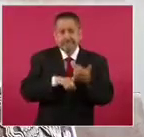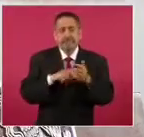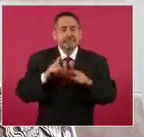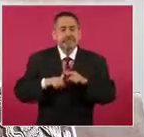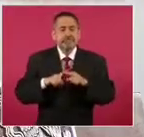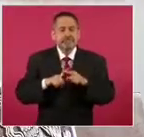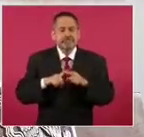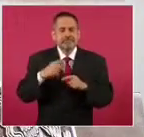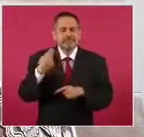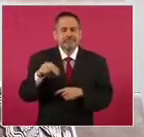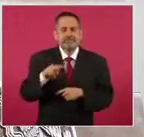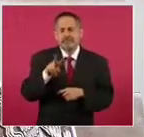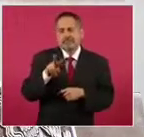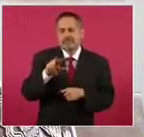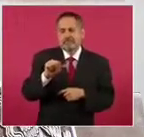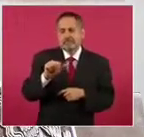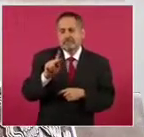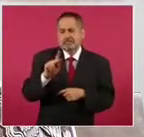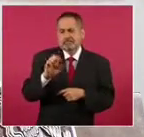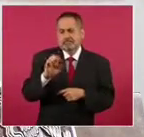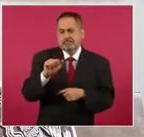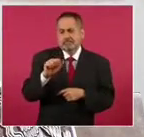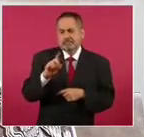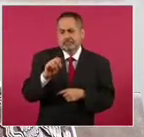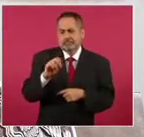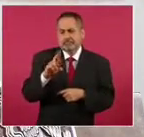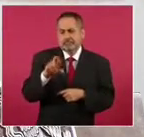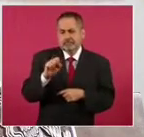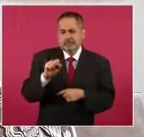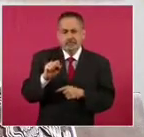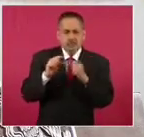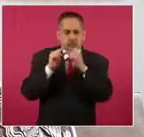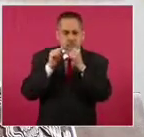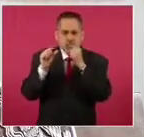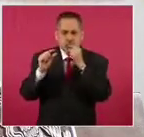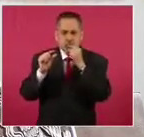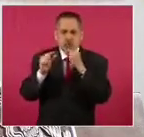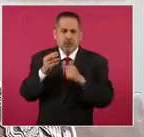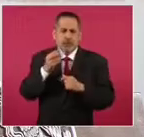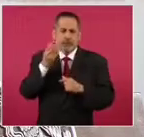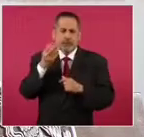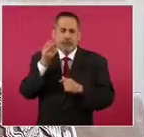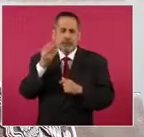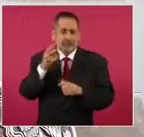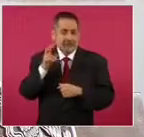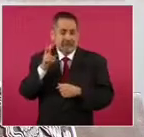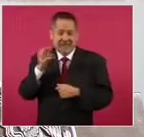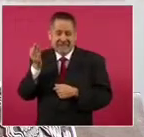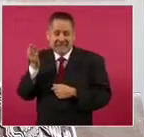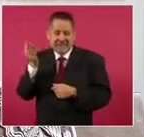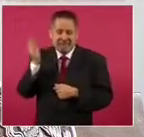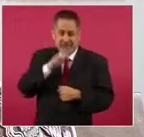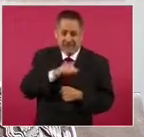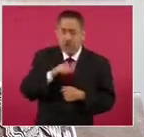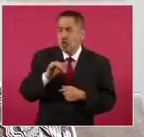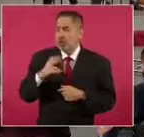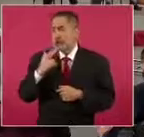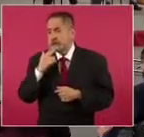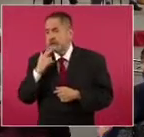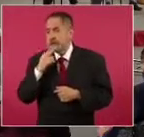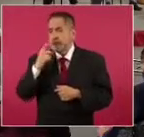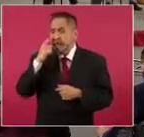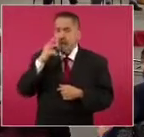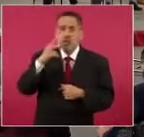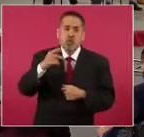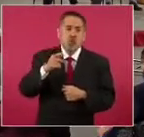los vapeadores. Estos dispositivos fueron creados bajo el falso discurso de que serían útiles para dejar la